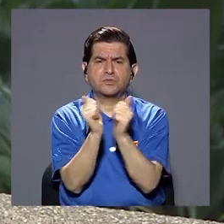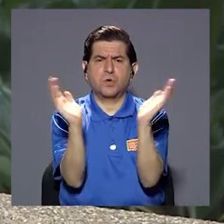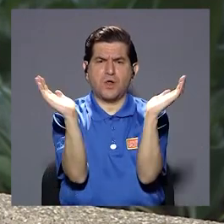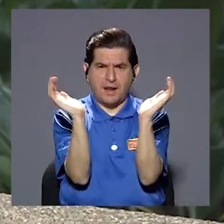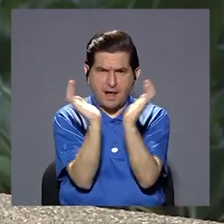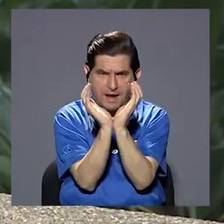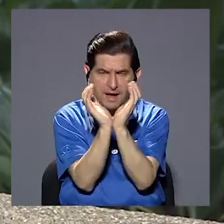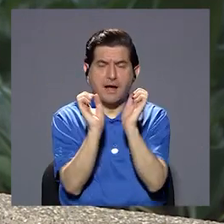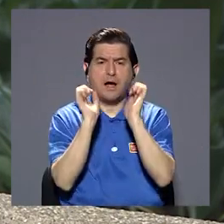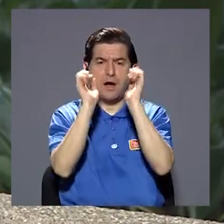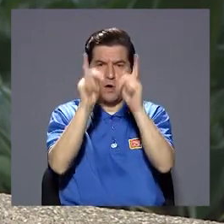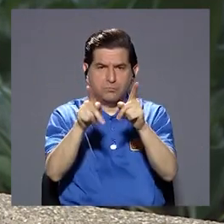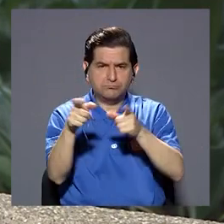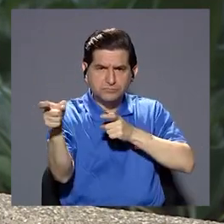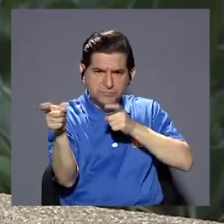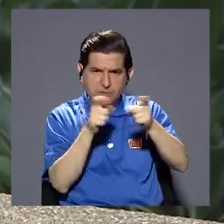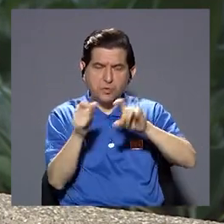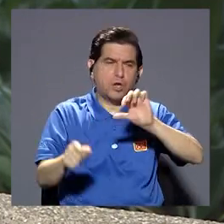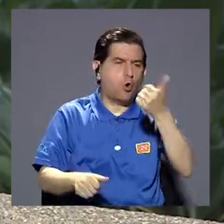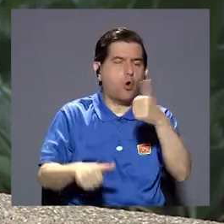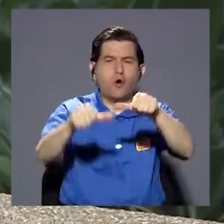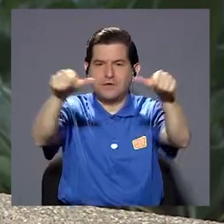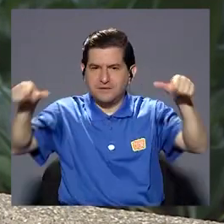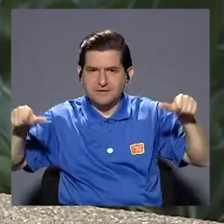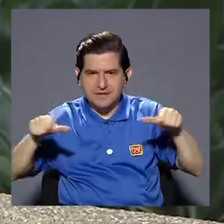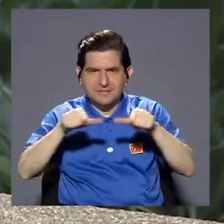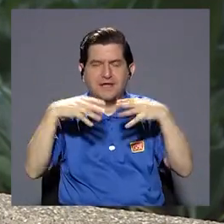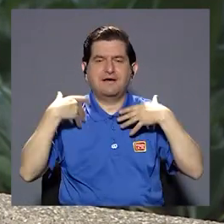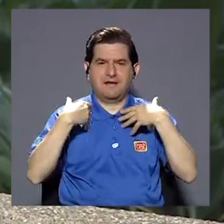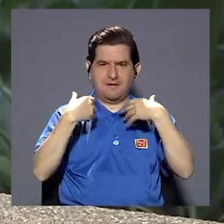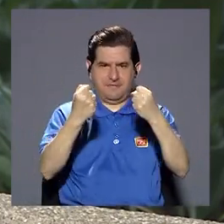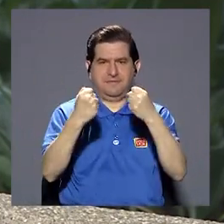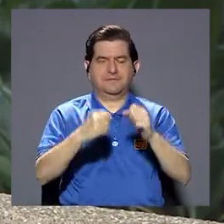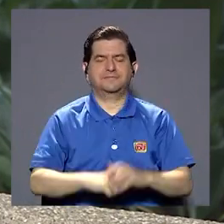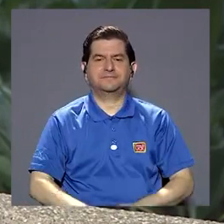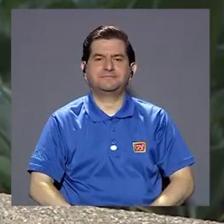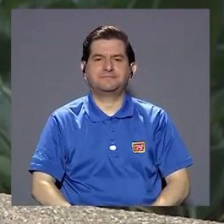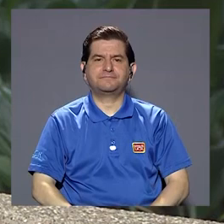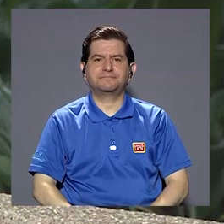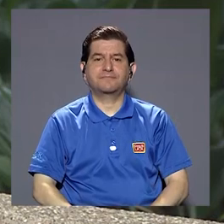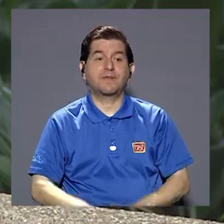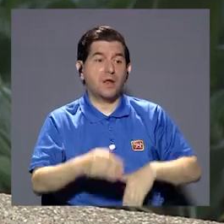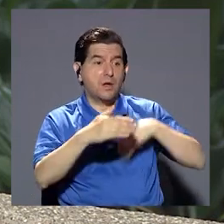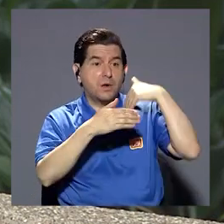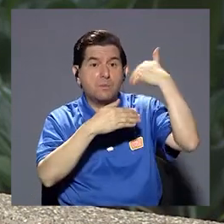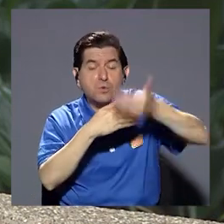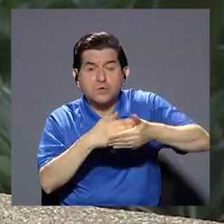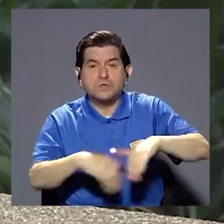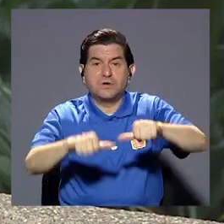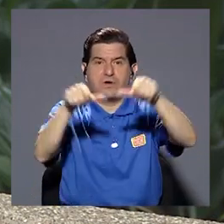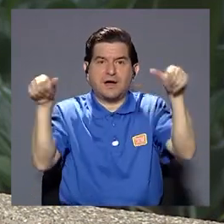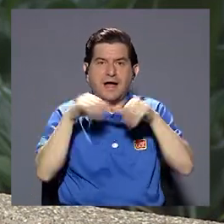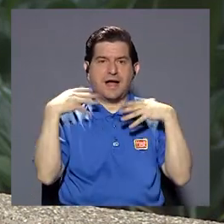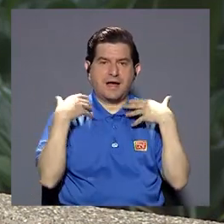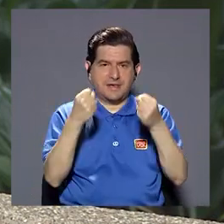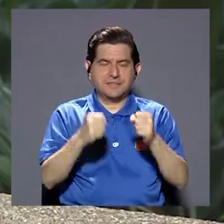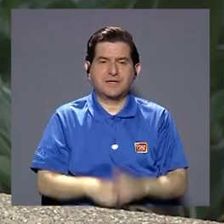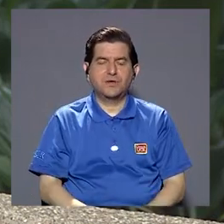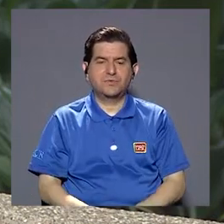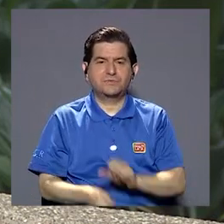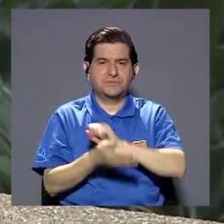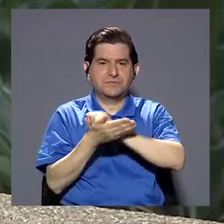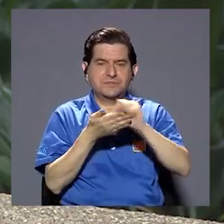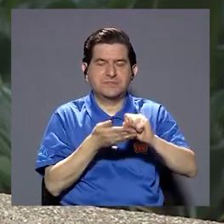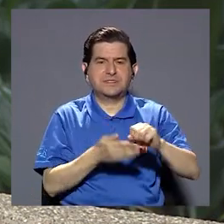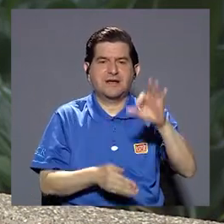con la caja entonces se nos dio la oportunidad de administrar otras áreas de salud posteriormente vino lo que es el área de salud de